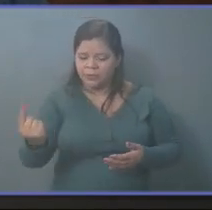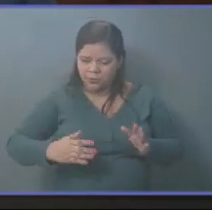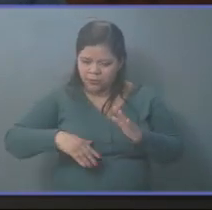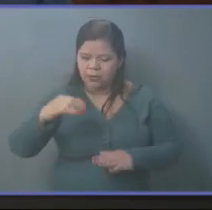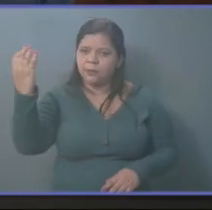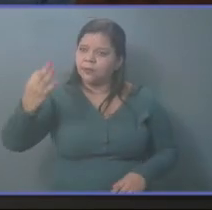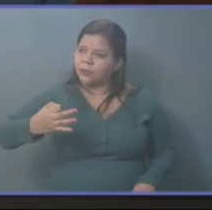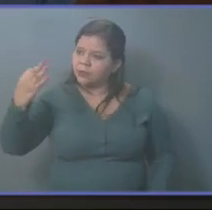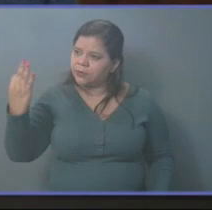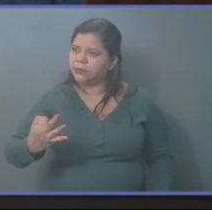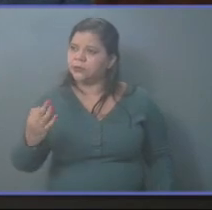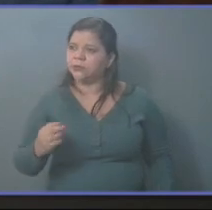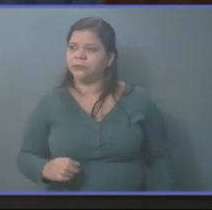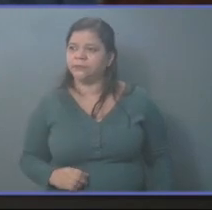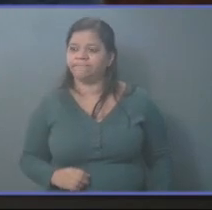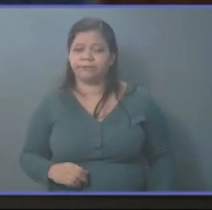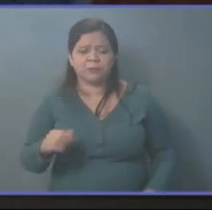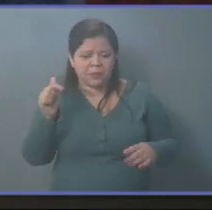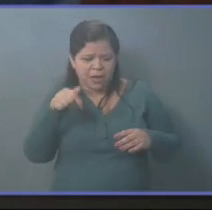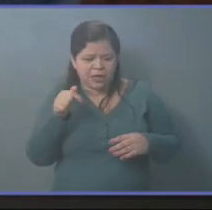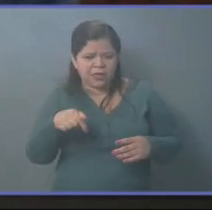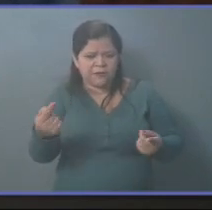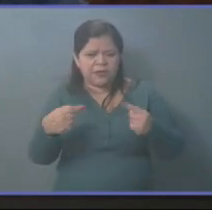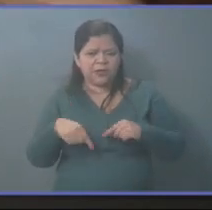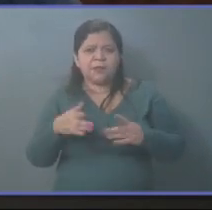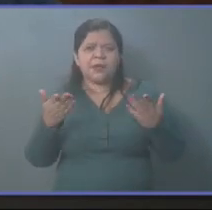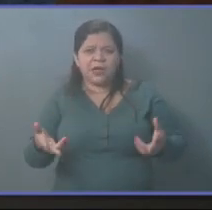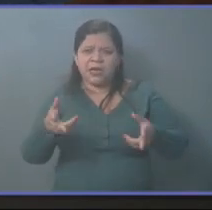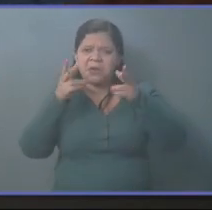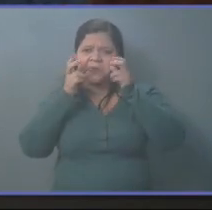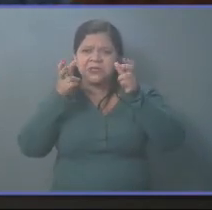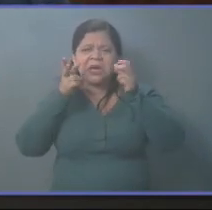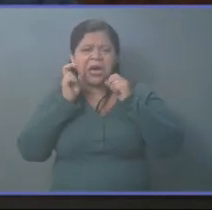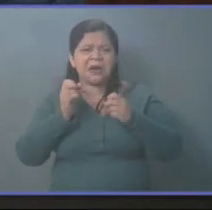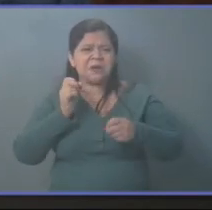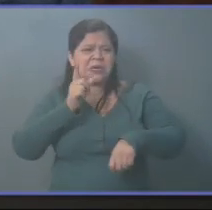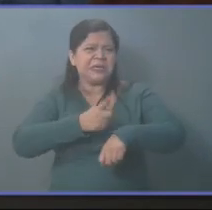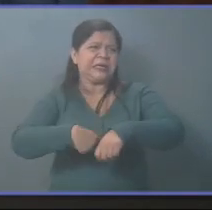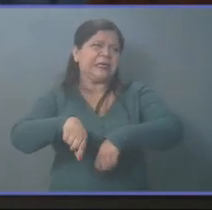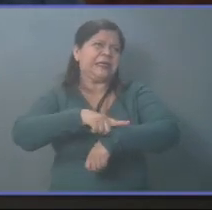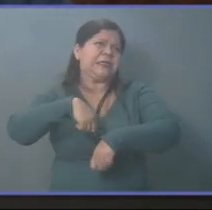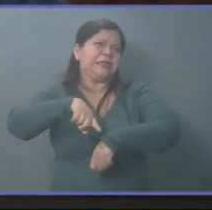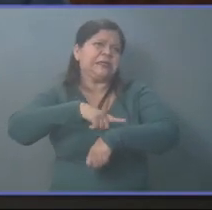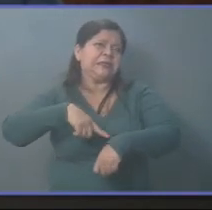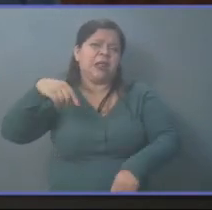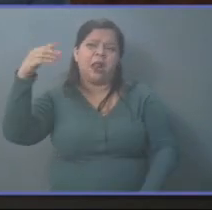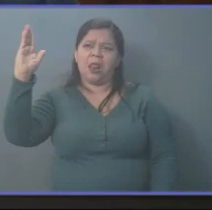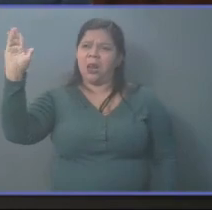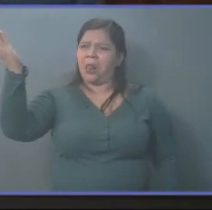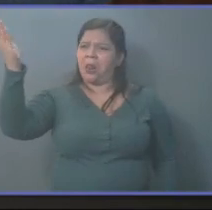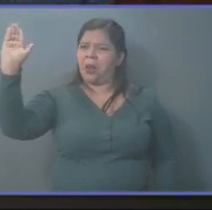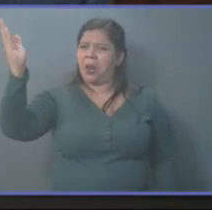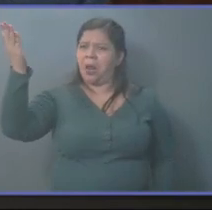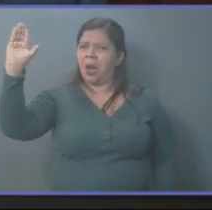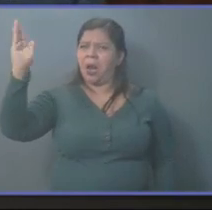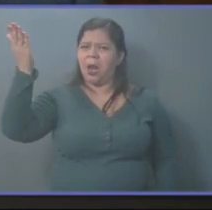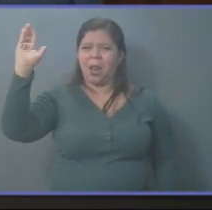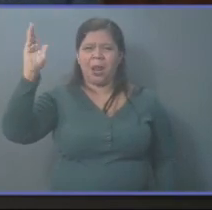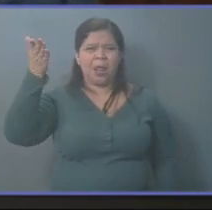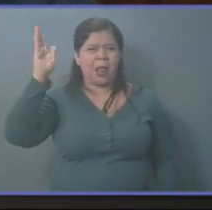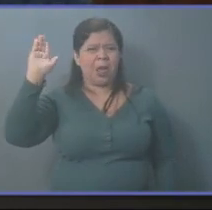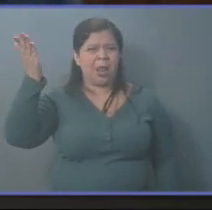lo necesita. Pero aquí sólo se vienen a escuchar los grandes discursos para hacer campaña política